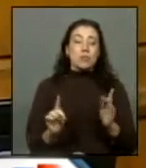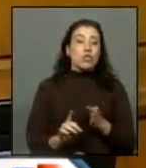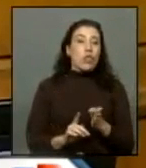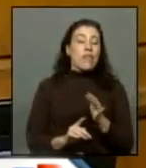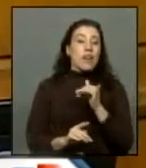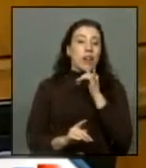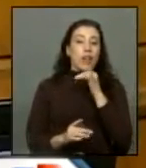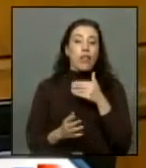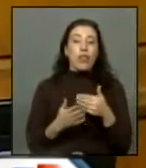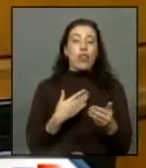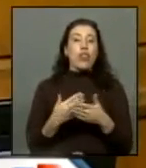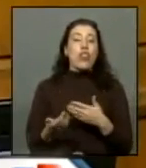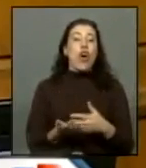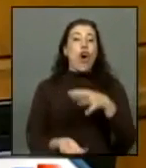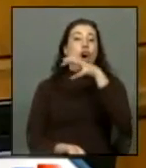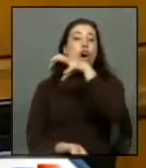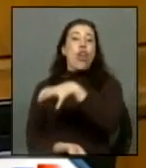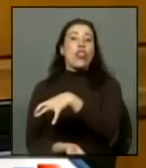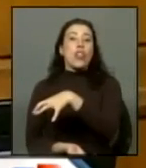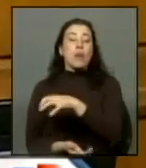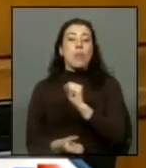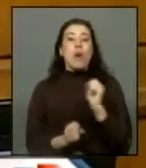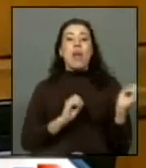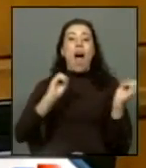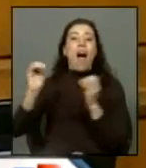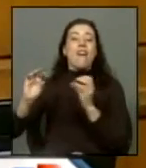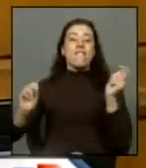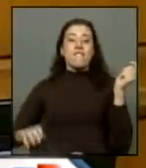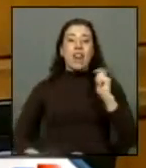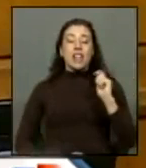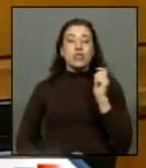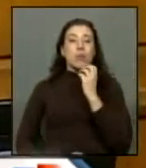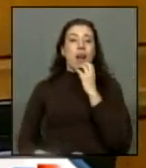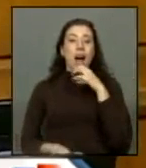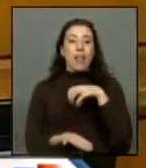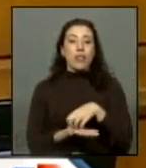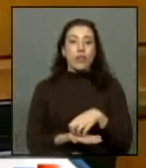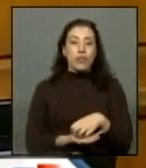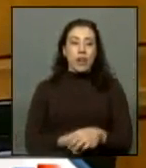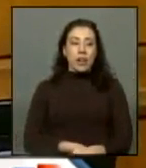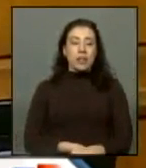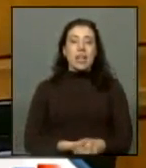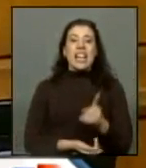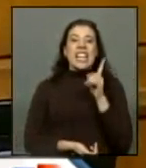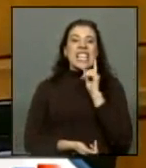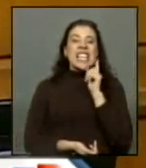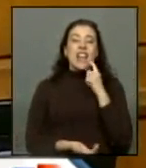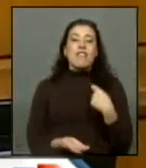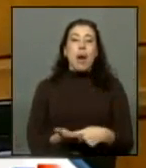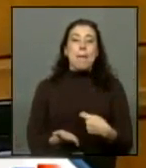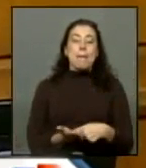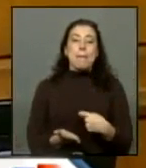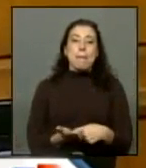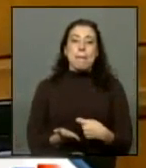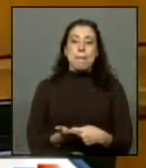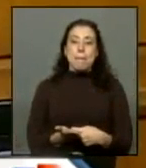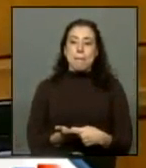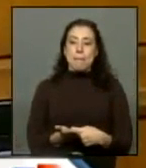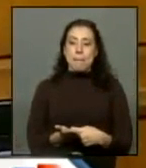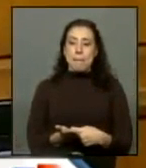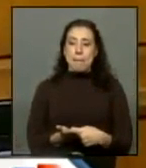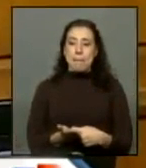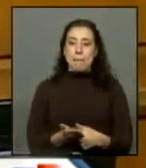se ha identificado un lugar donde se pueda depositar la basura de Antofagasta y tampoco quién va a costear este